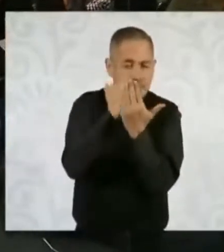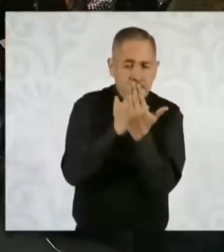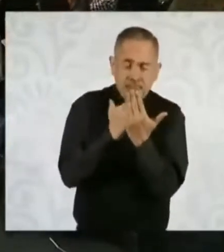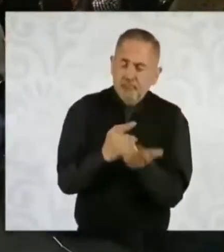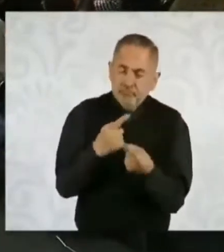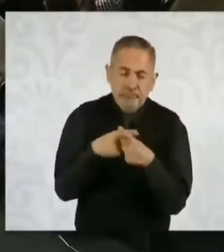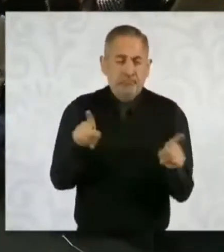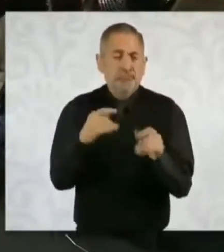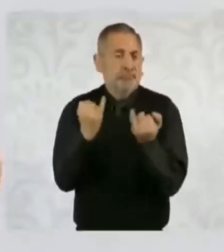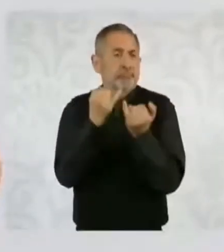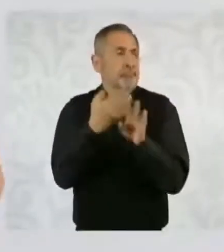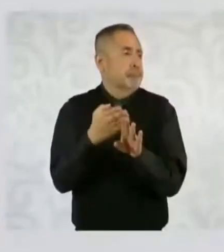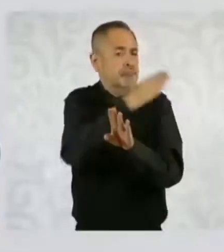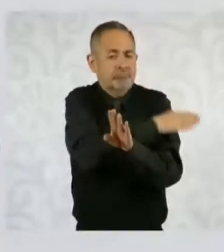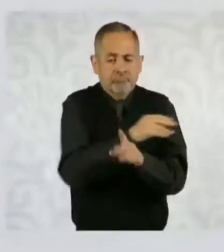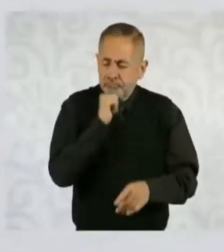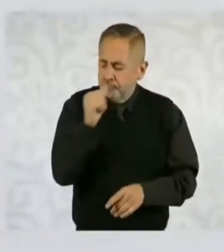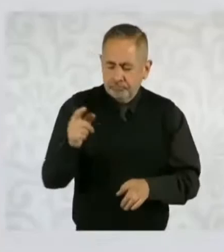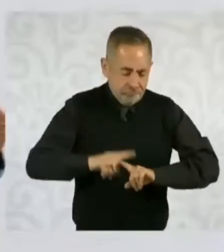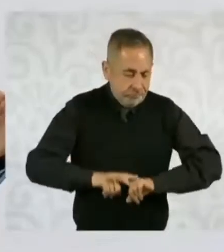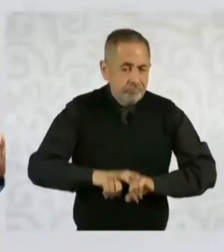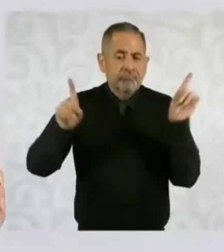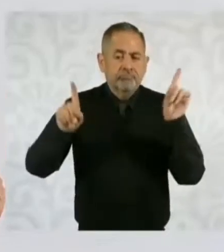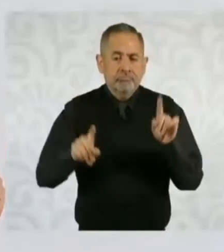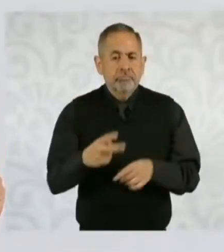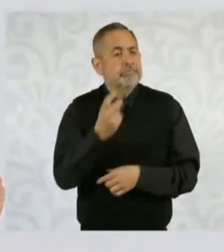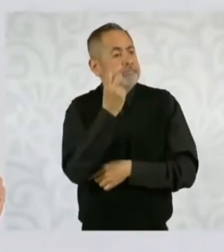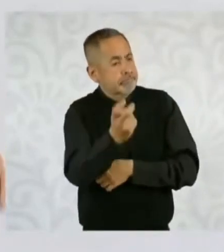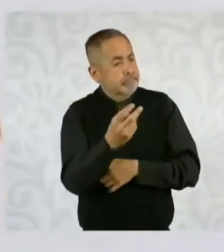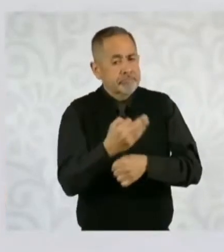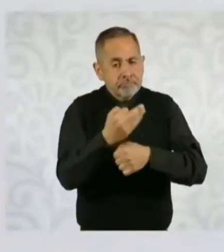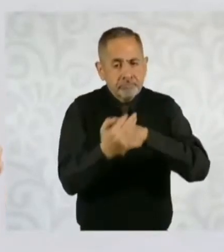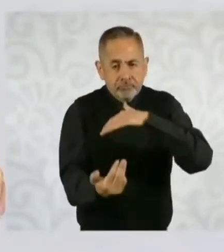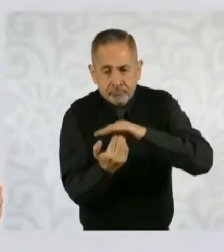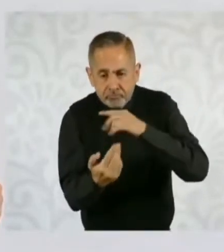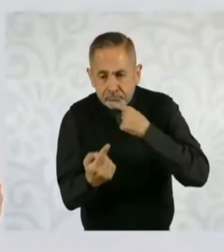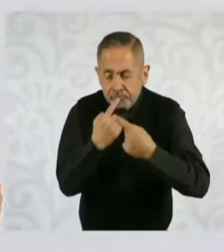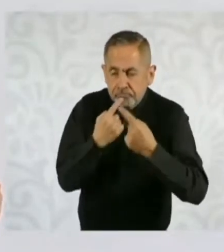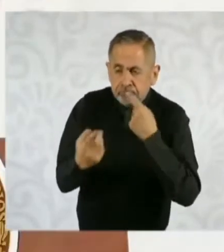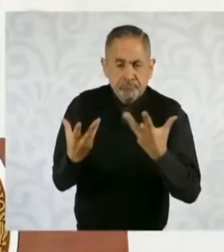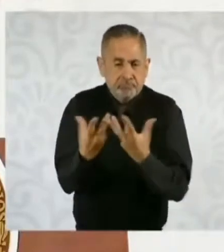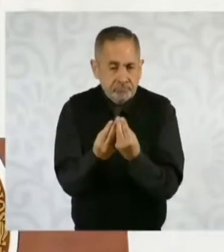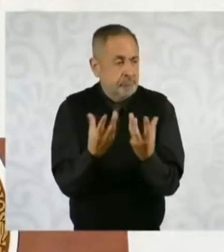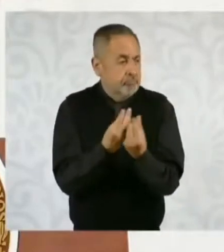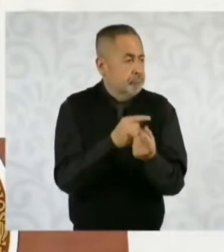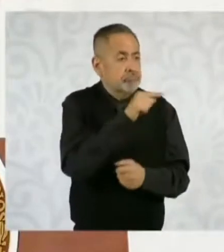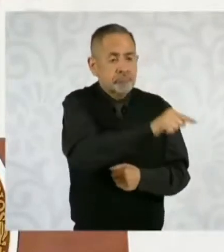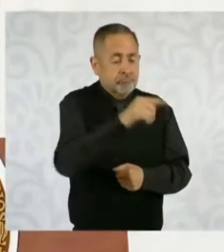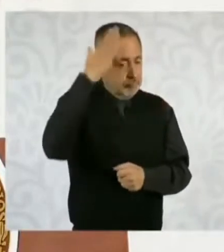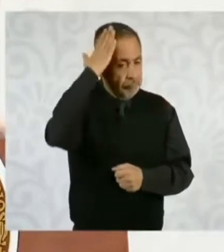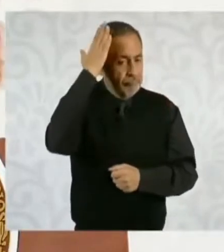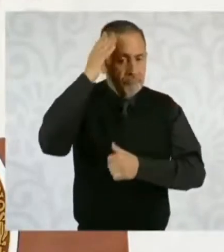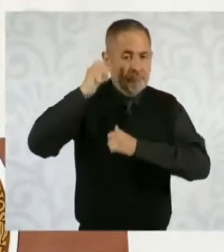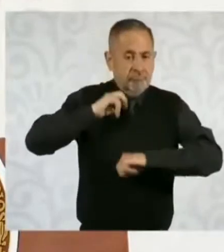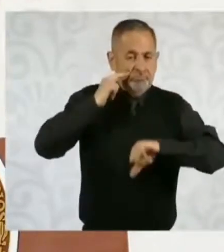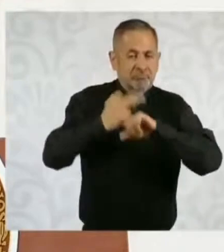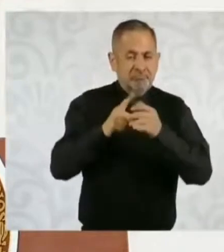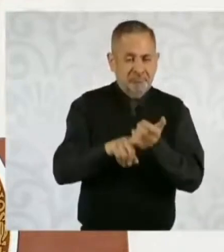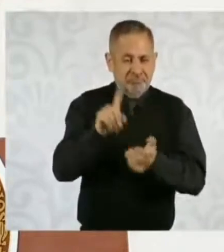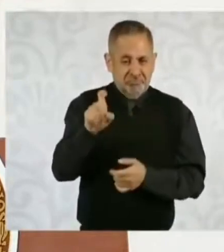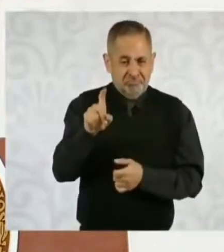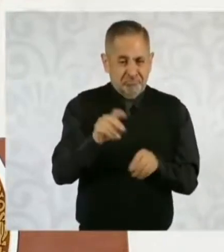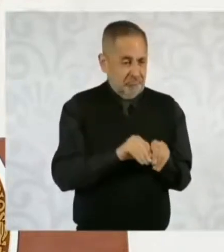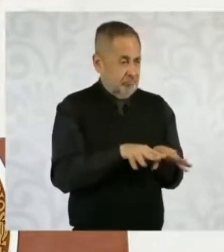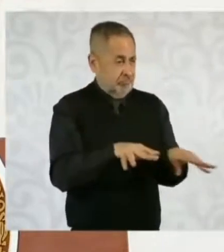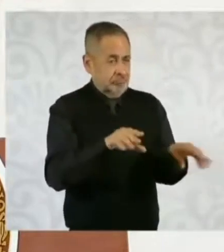distinto. Entonces, por eso hay estas mesas de diálogo con los principales distritos de riego, en donde además